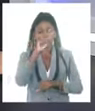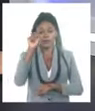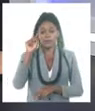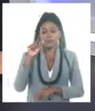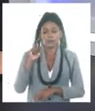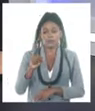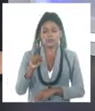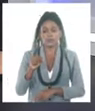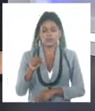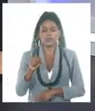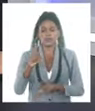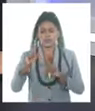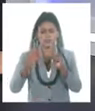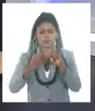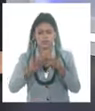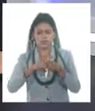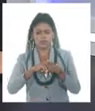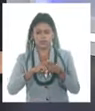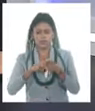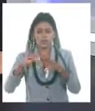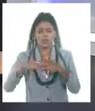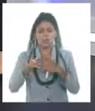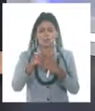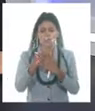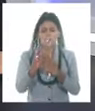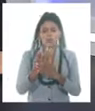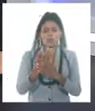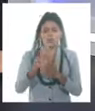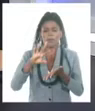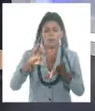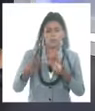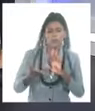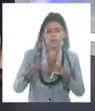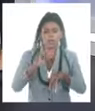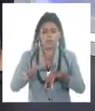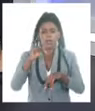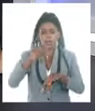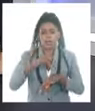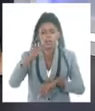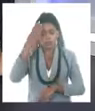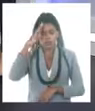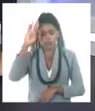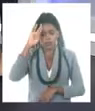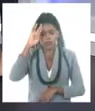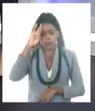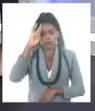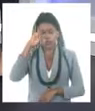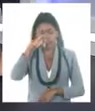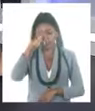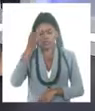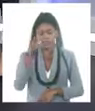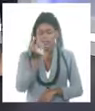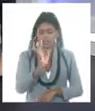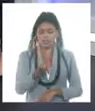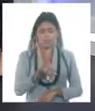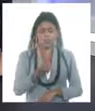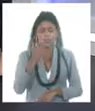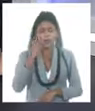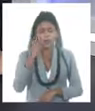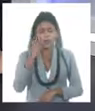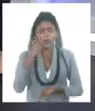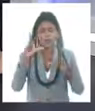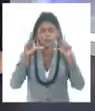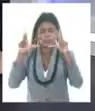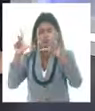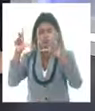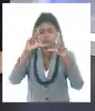previamente cuántos días durará sobre territorio nacional. Sí, efectivamente, aquí se puede apreciar